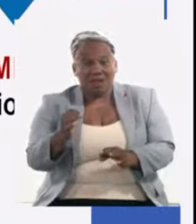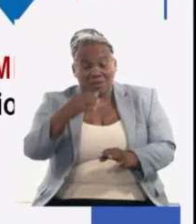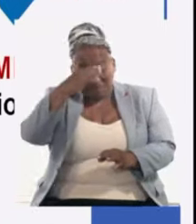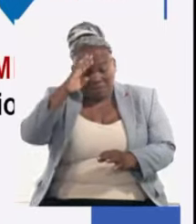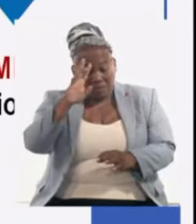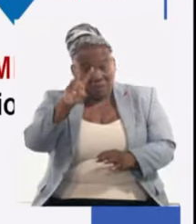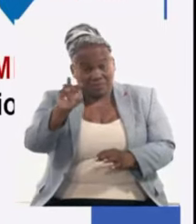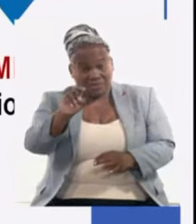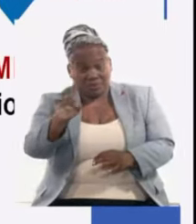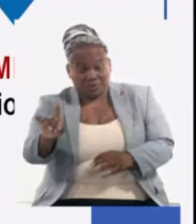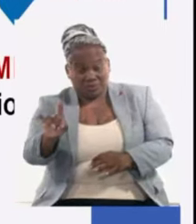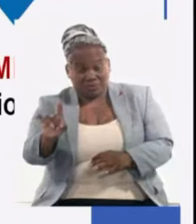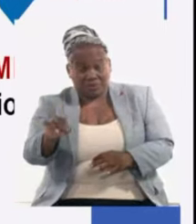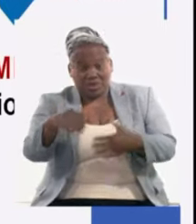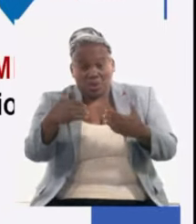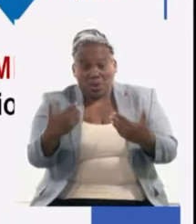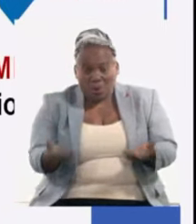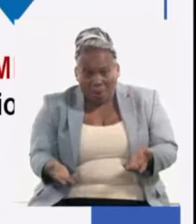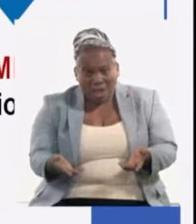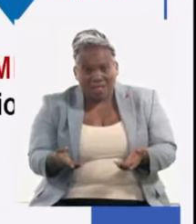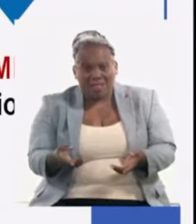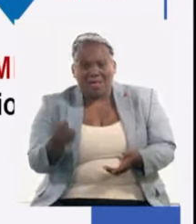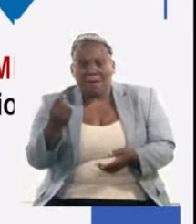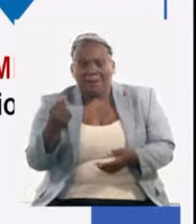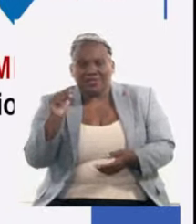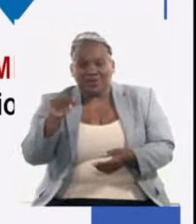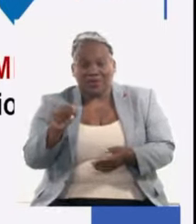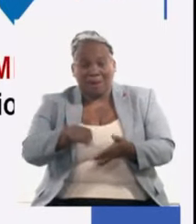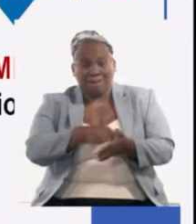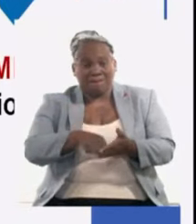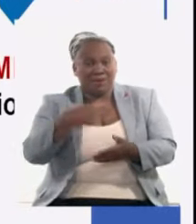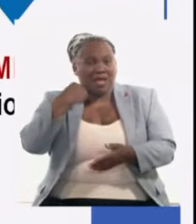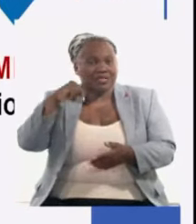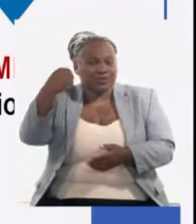y cuáles son los precios que estamos proyectando en el plan 2024